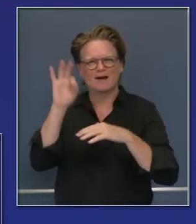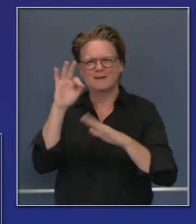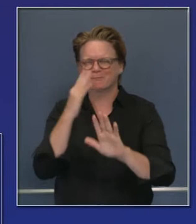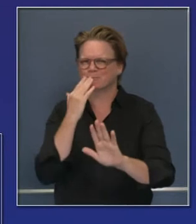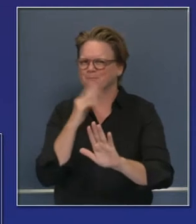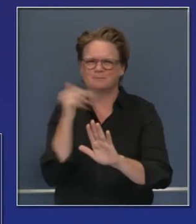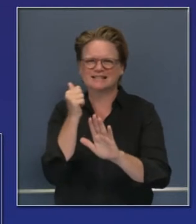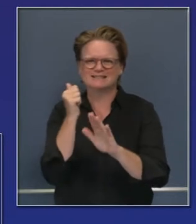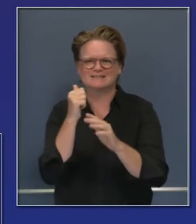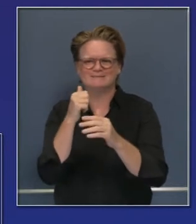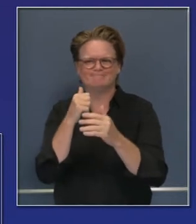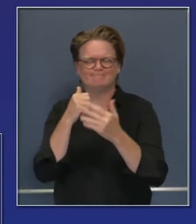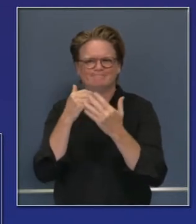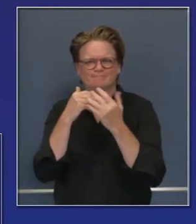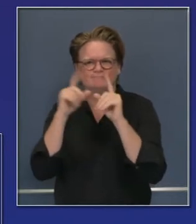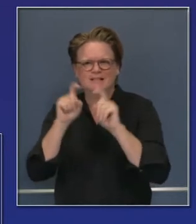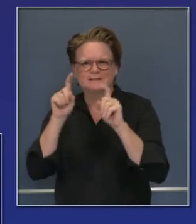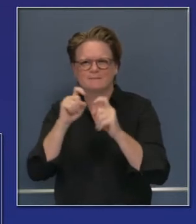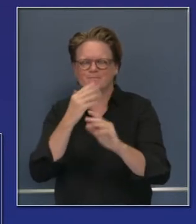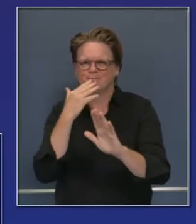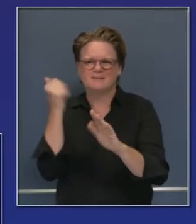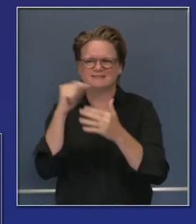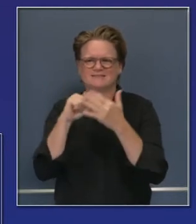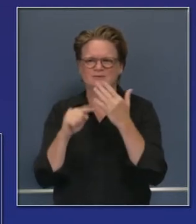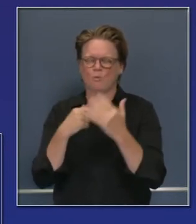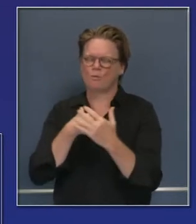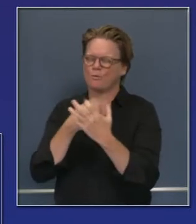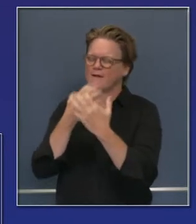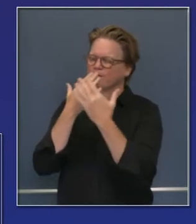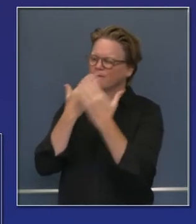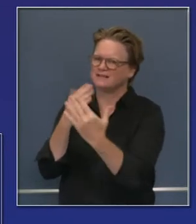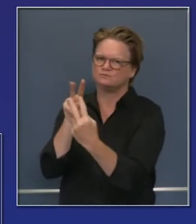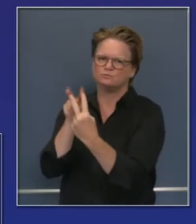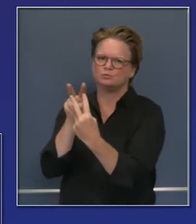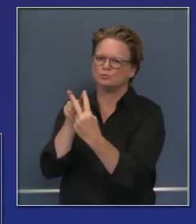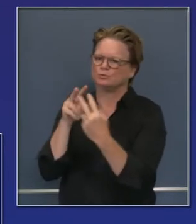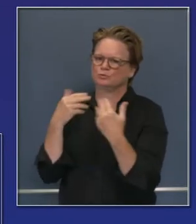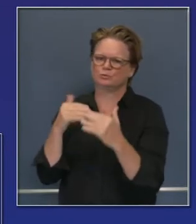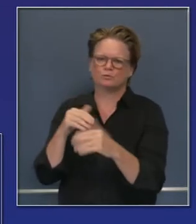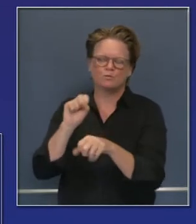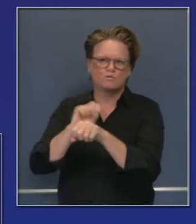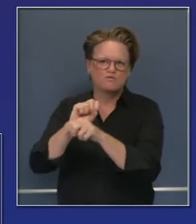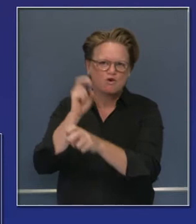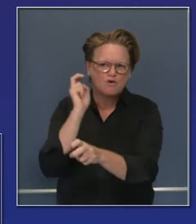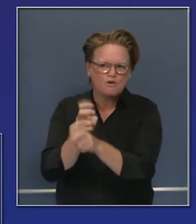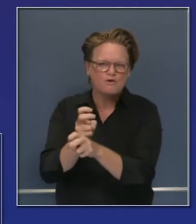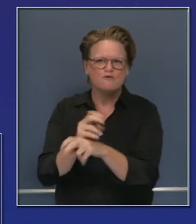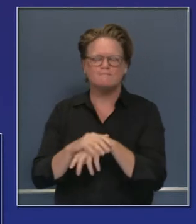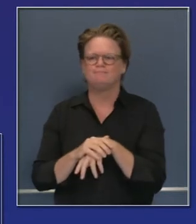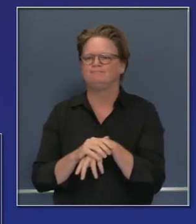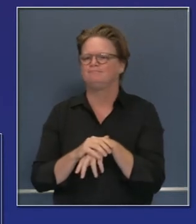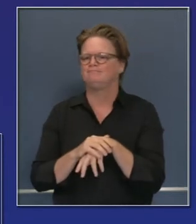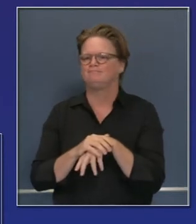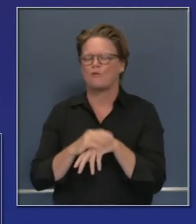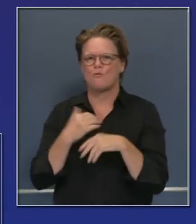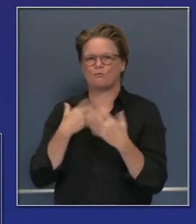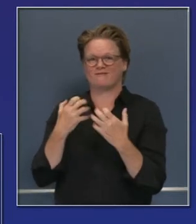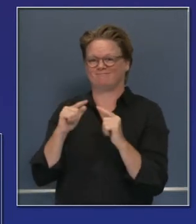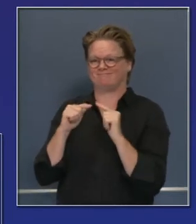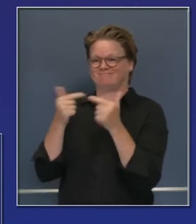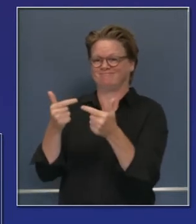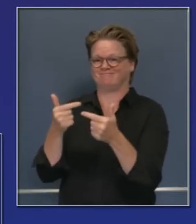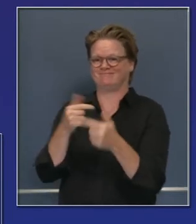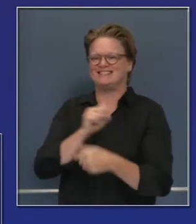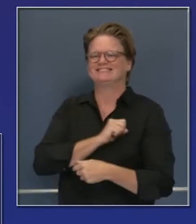apoyar este esfuerzo y estoy muy contento de saber que ambos están en la línea. Así que quiero entregarle el micrófono al senador